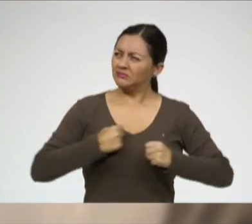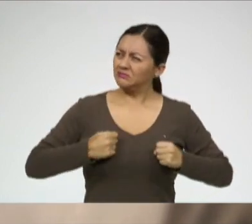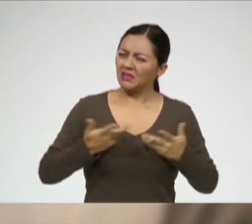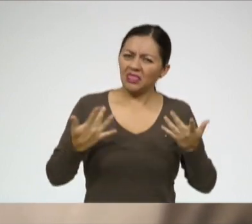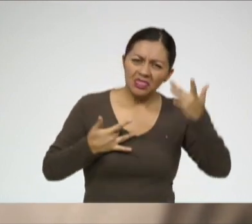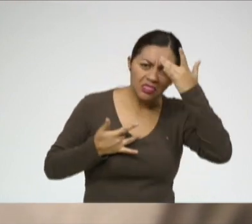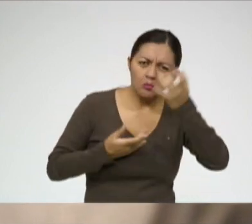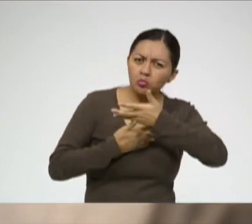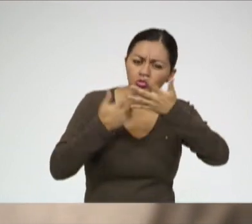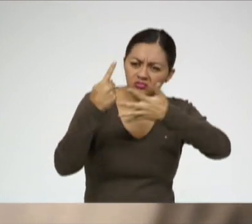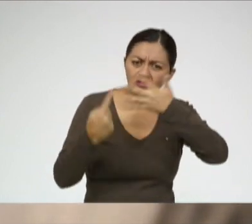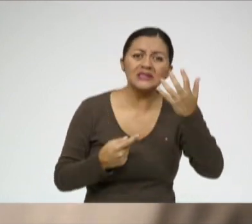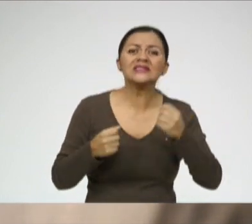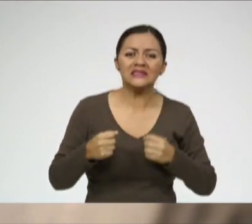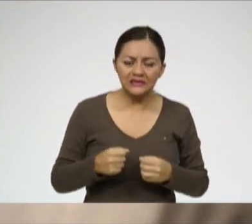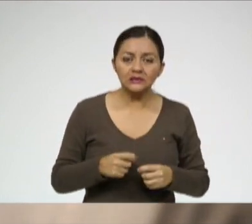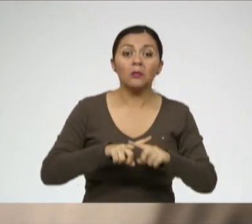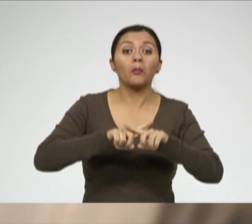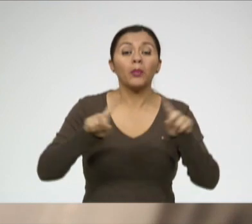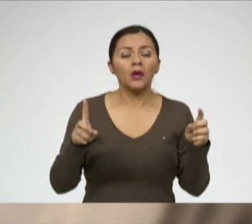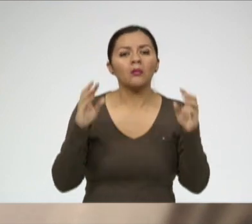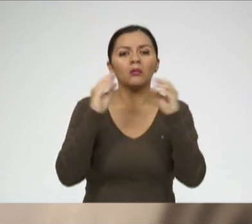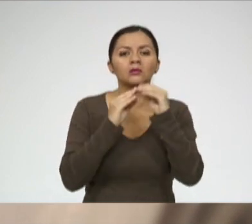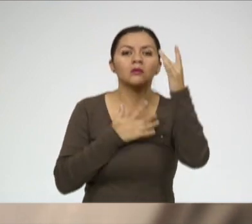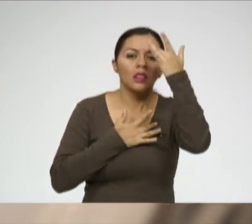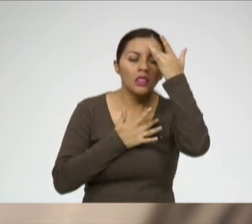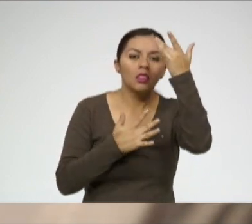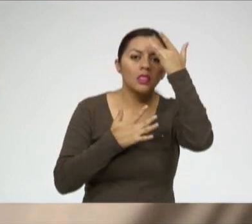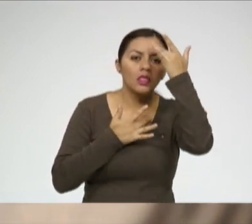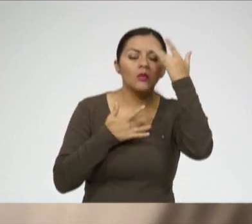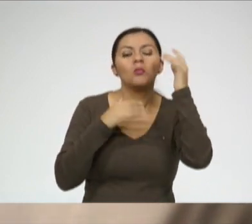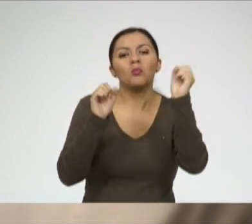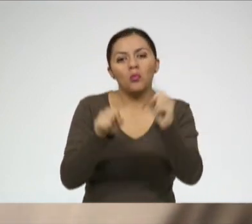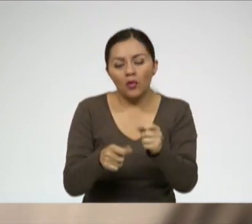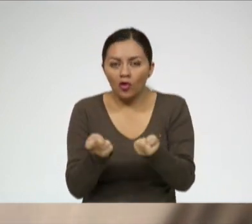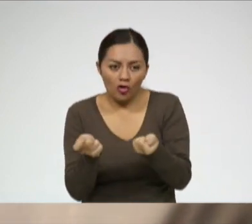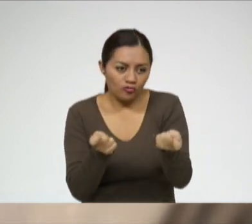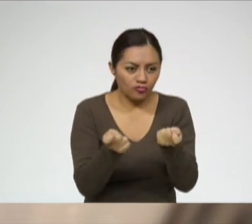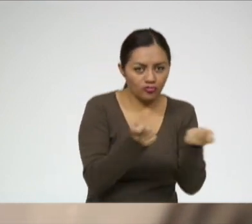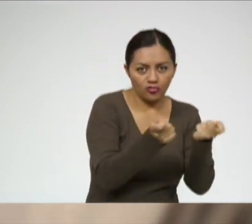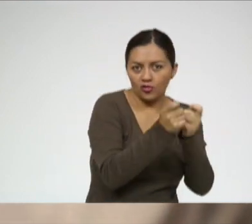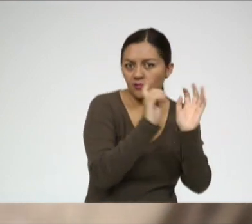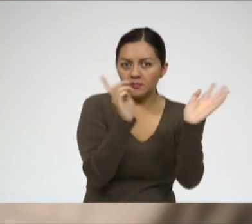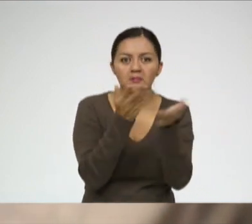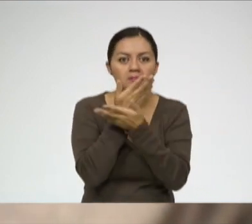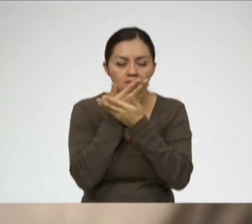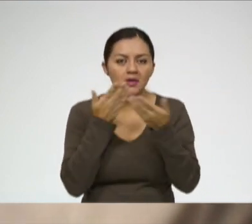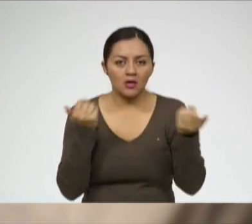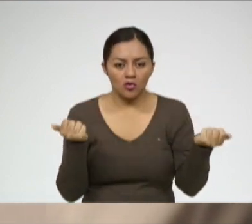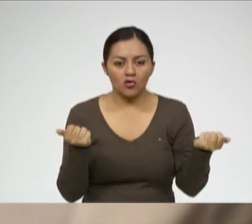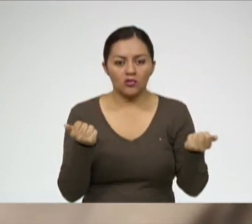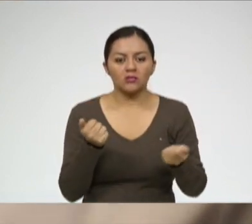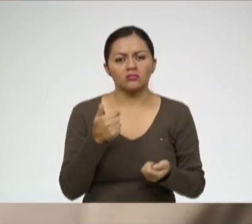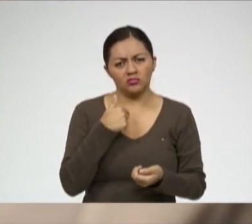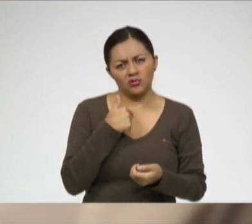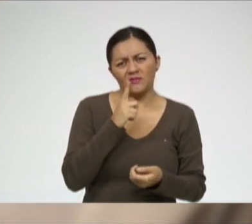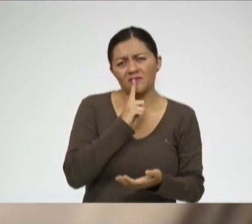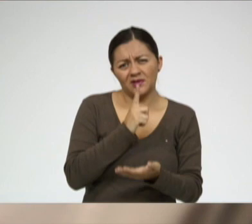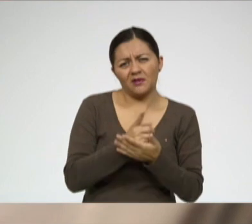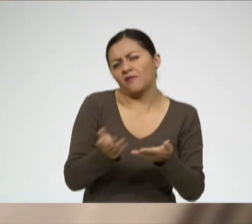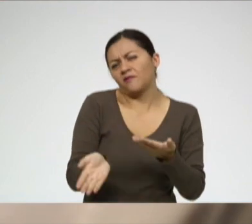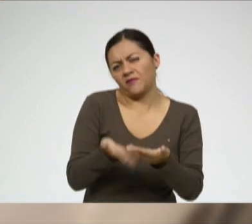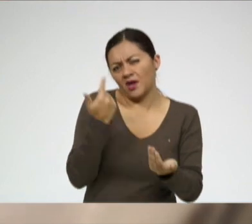muchas enfermedades. Pero así mismo es una enfermedad que tú ya la puedes controlar de manera también, yo realmente digo fácil.